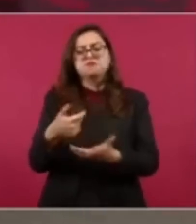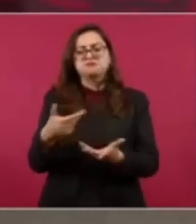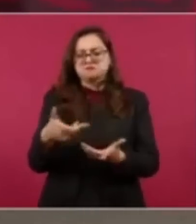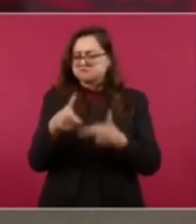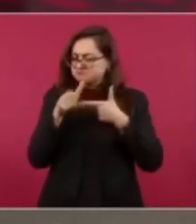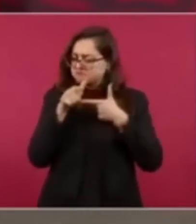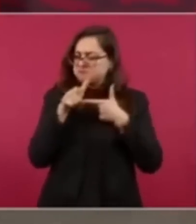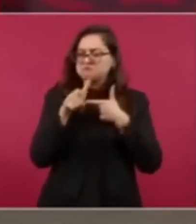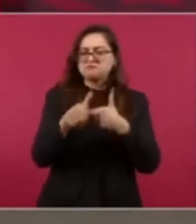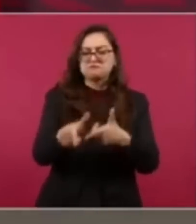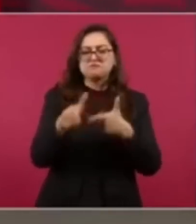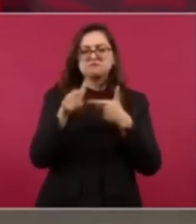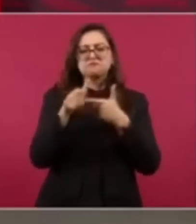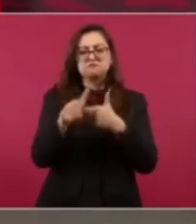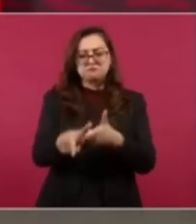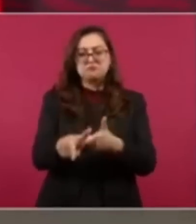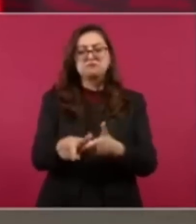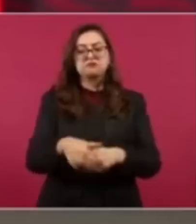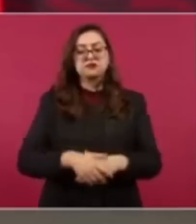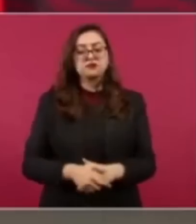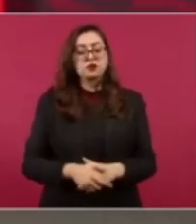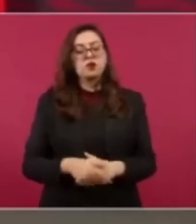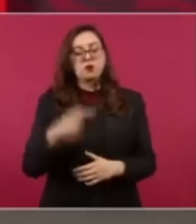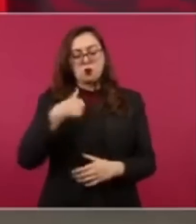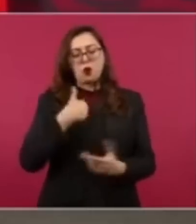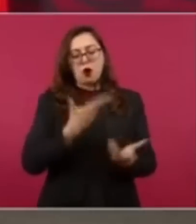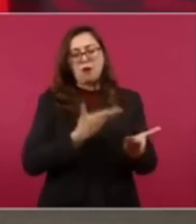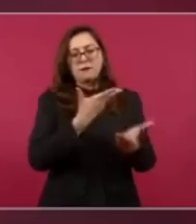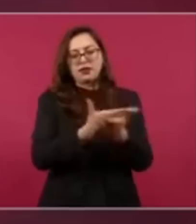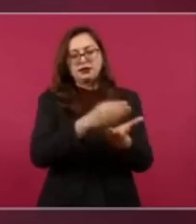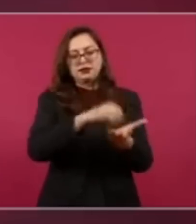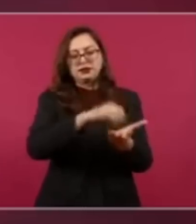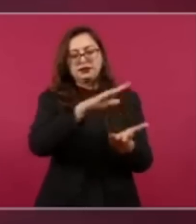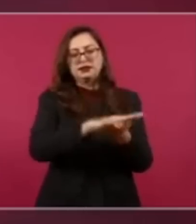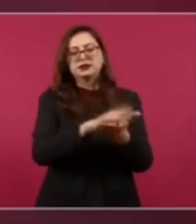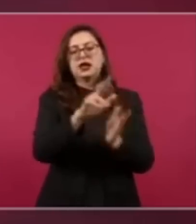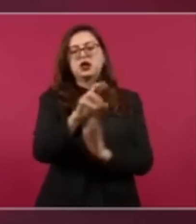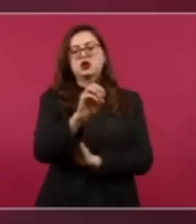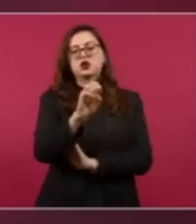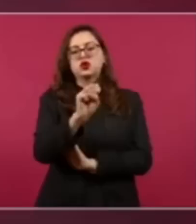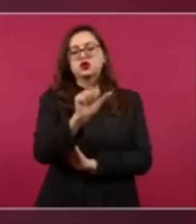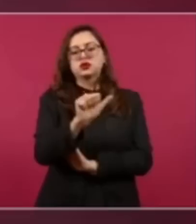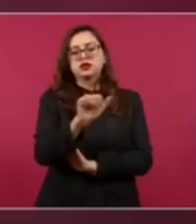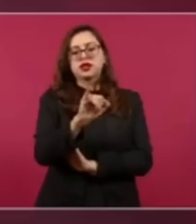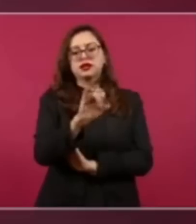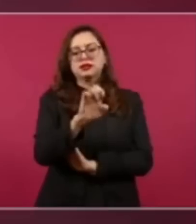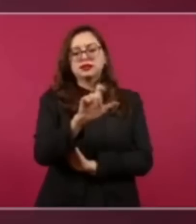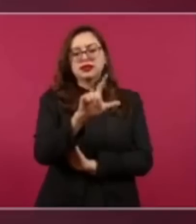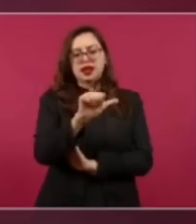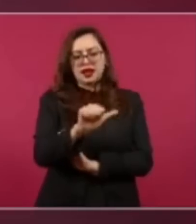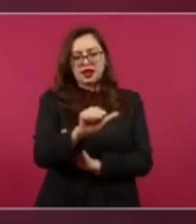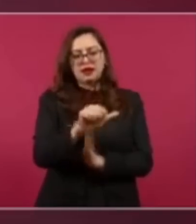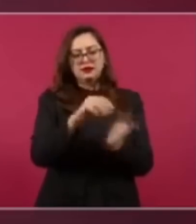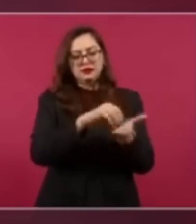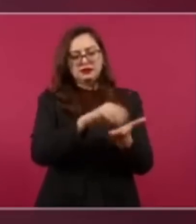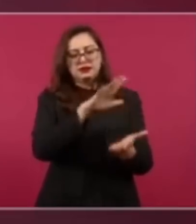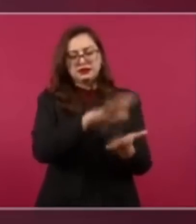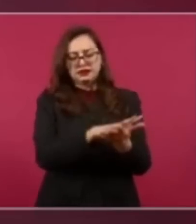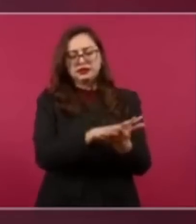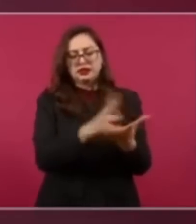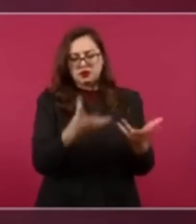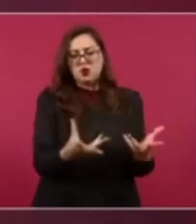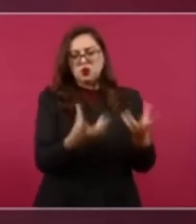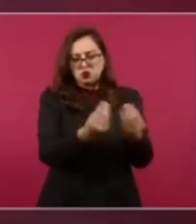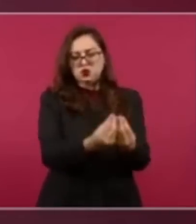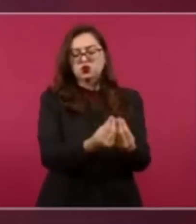Y reúnanse con Rosa Isela Rodríguez, yo le voy a pedir. Es más, ven el jueves